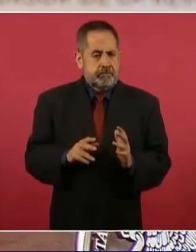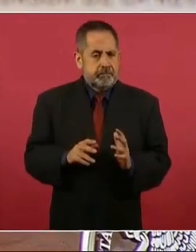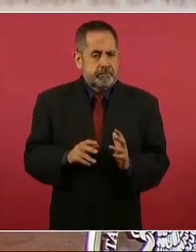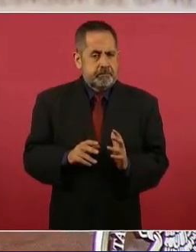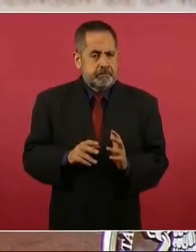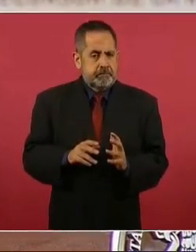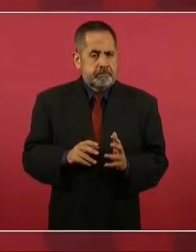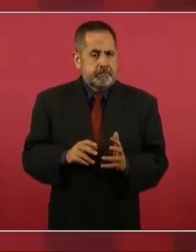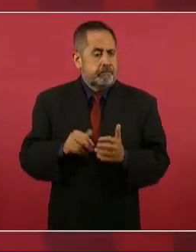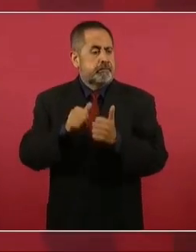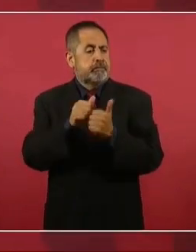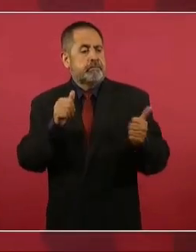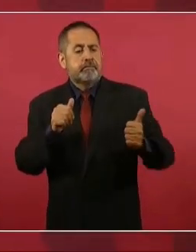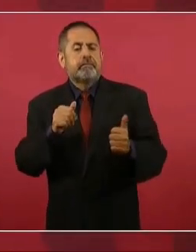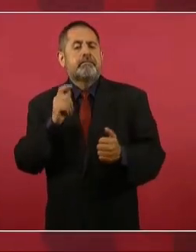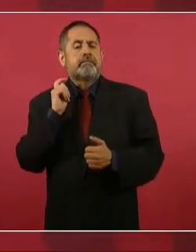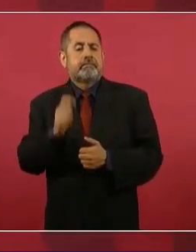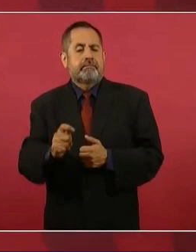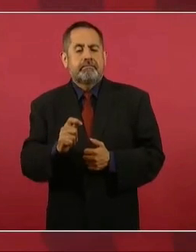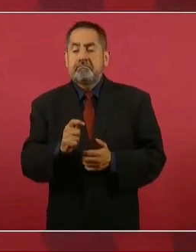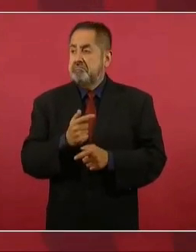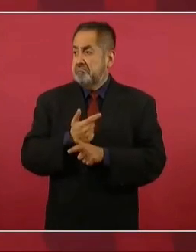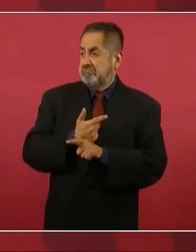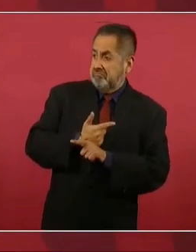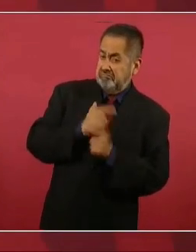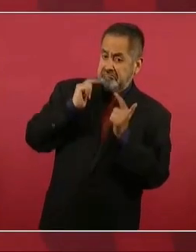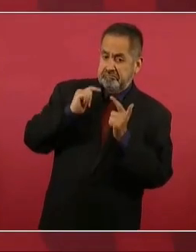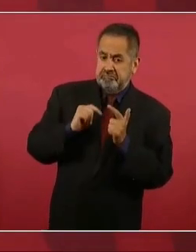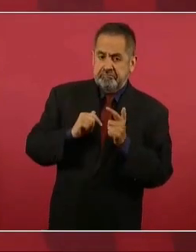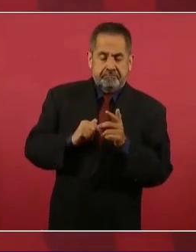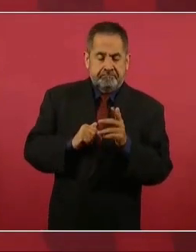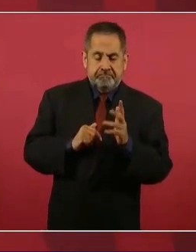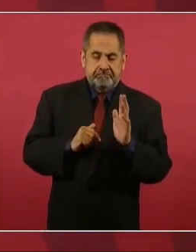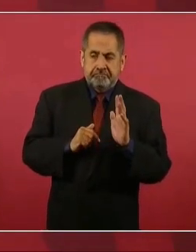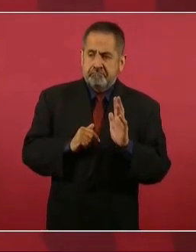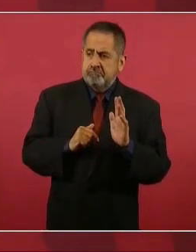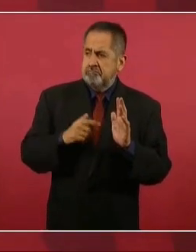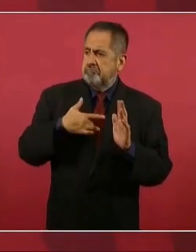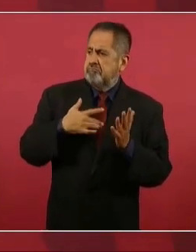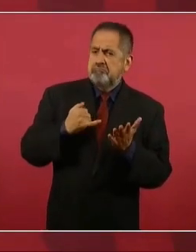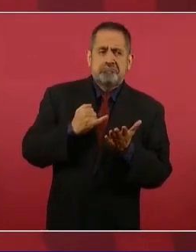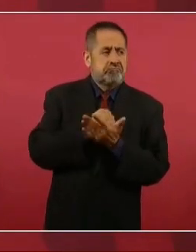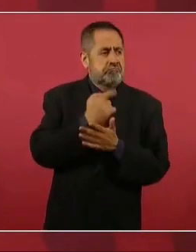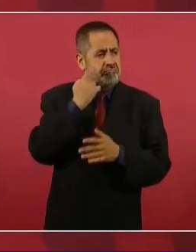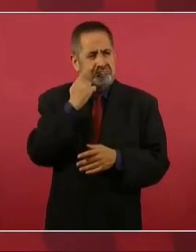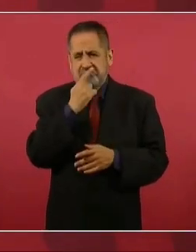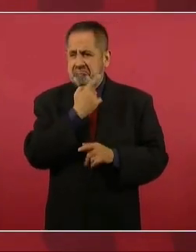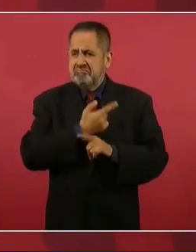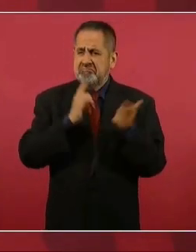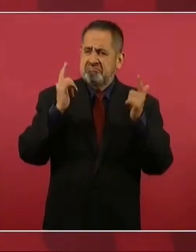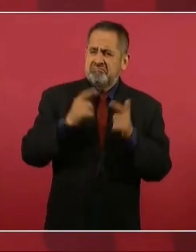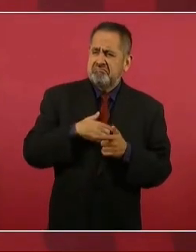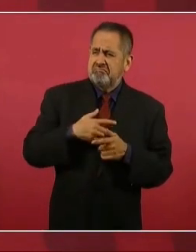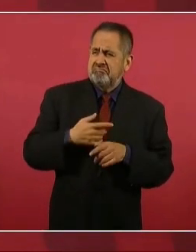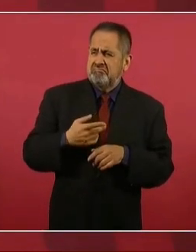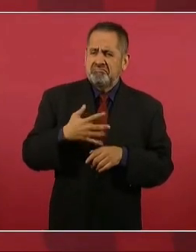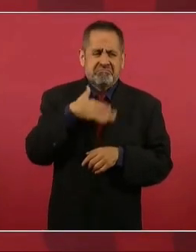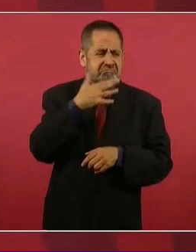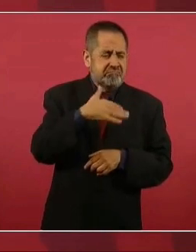es sinónimo de impunidad,